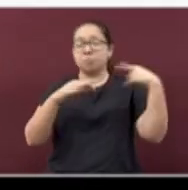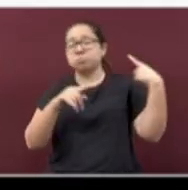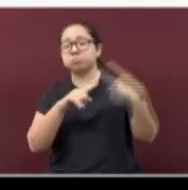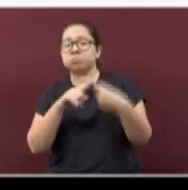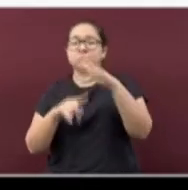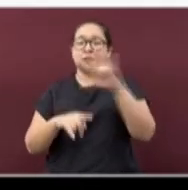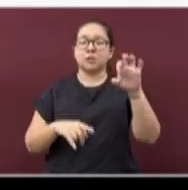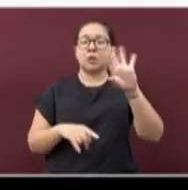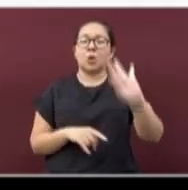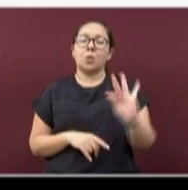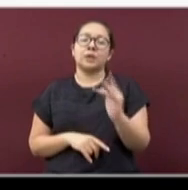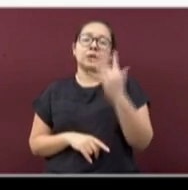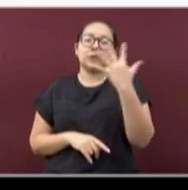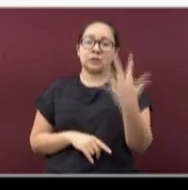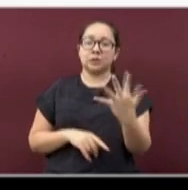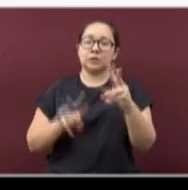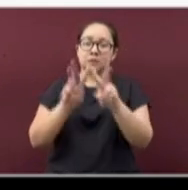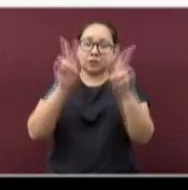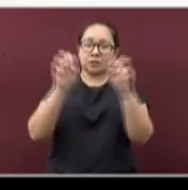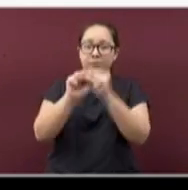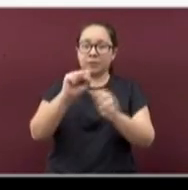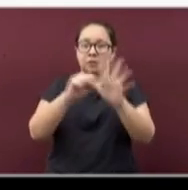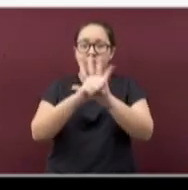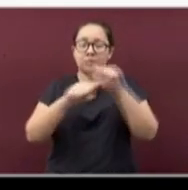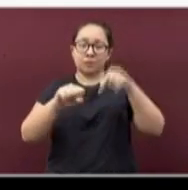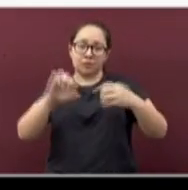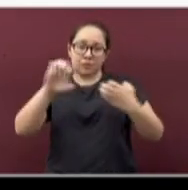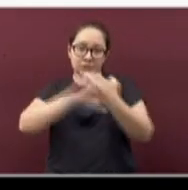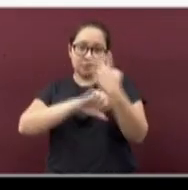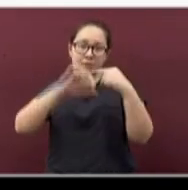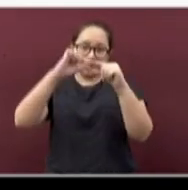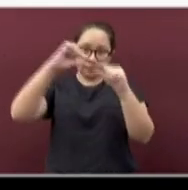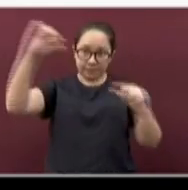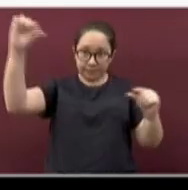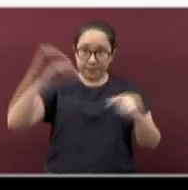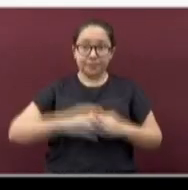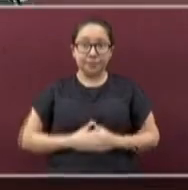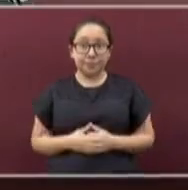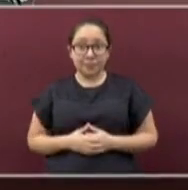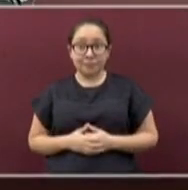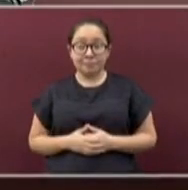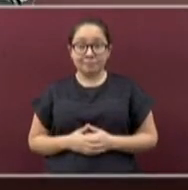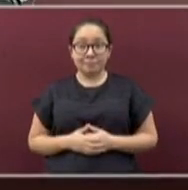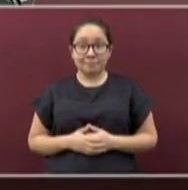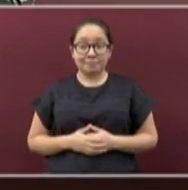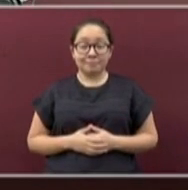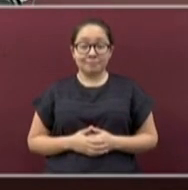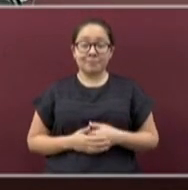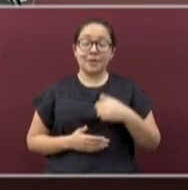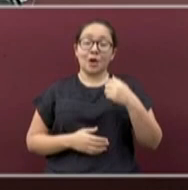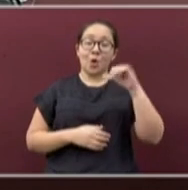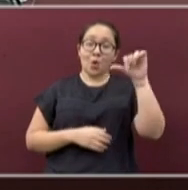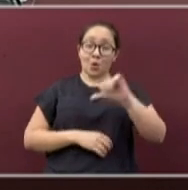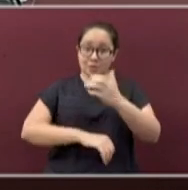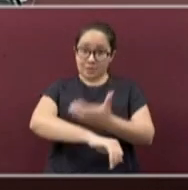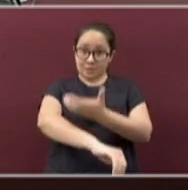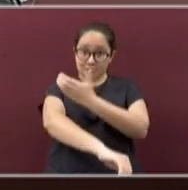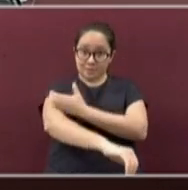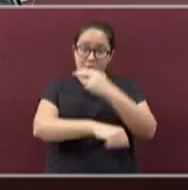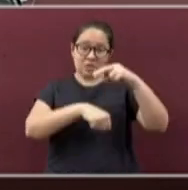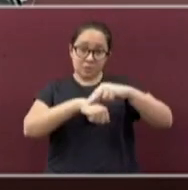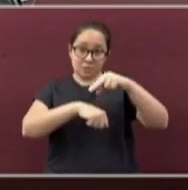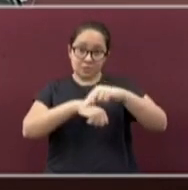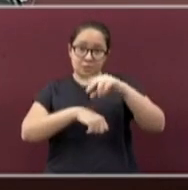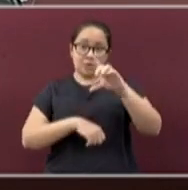545 de la actualización del coronavirus en la entidad. Para ello, acompaña la doctora